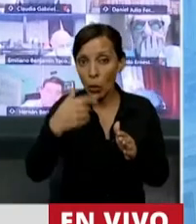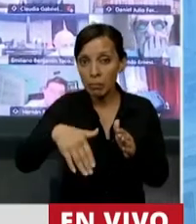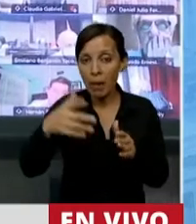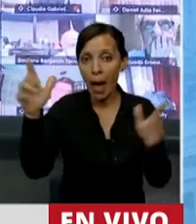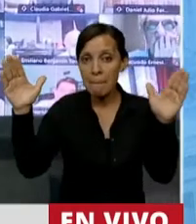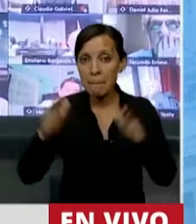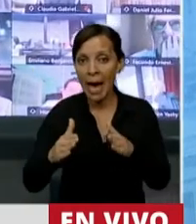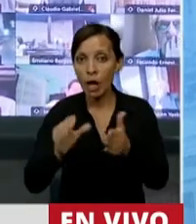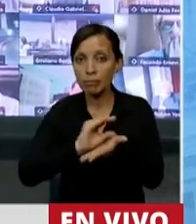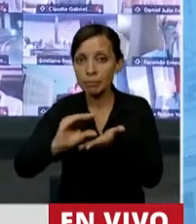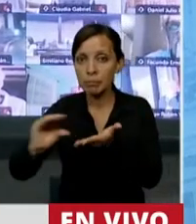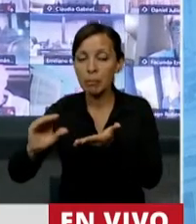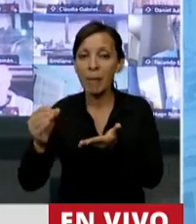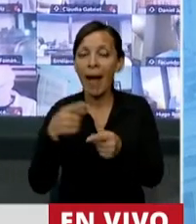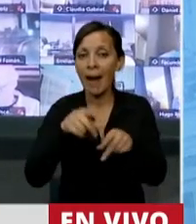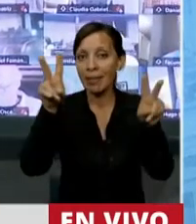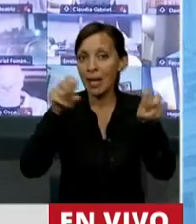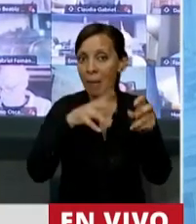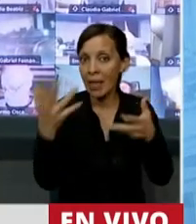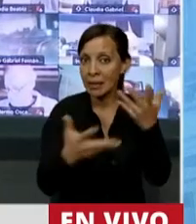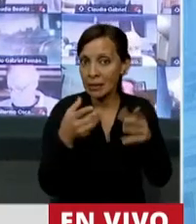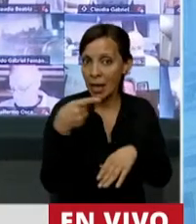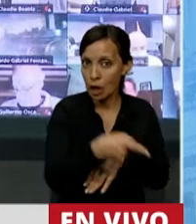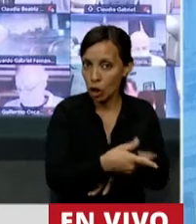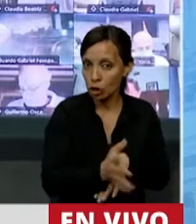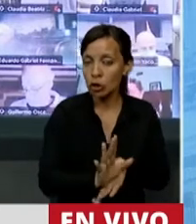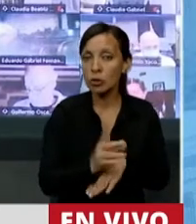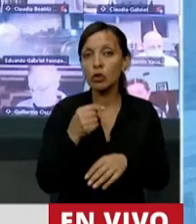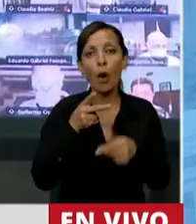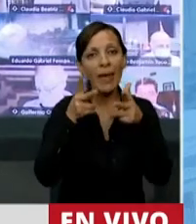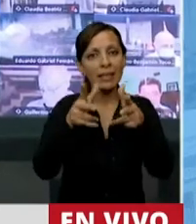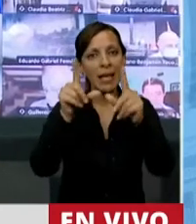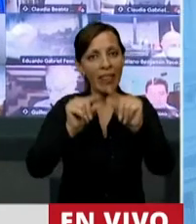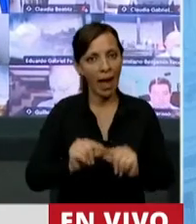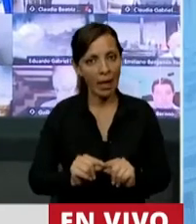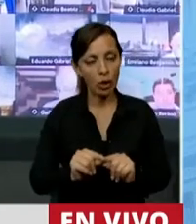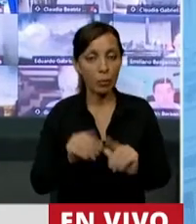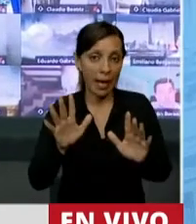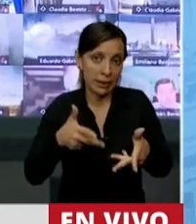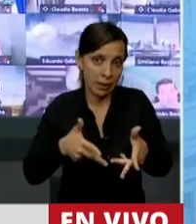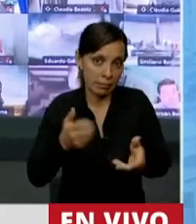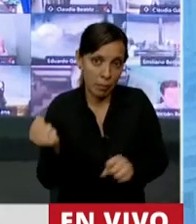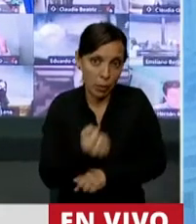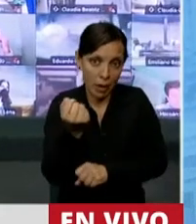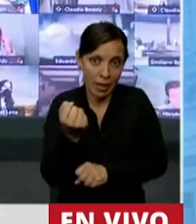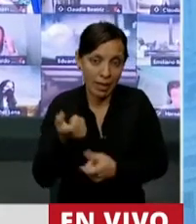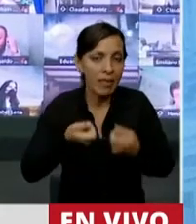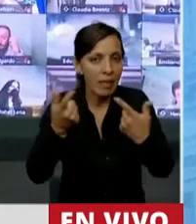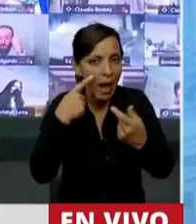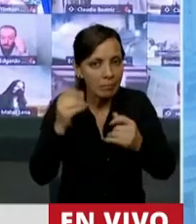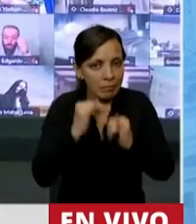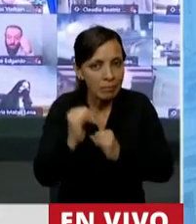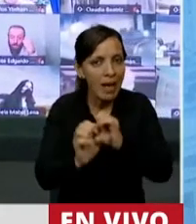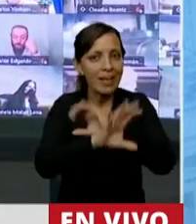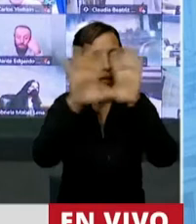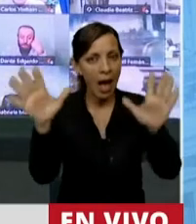para combatir los incendios. Y voy a dar algunos datos porque en definitiva de eso se trata esto, de dejar por